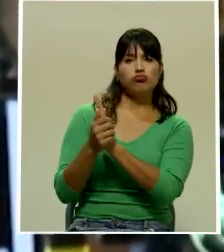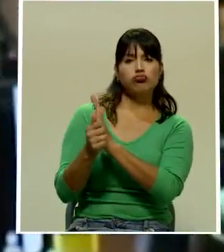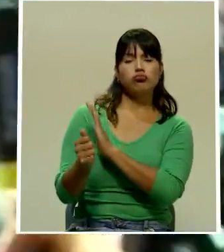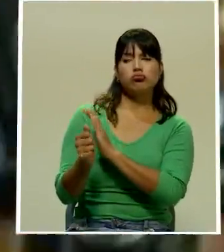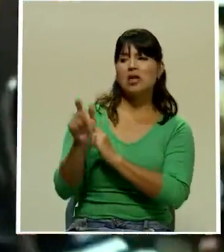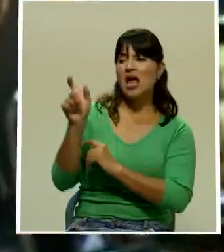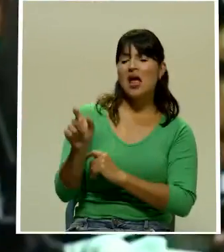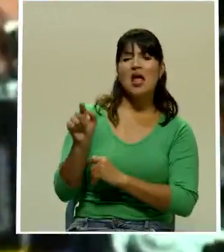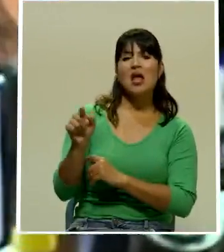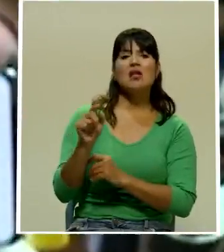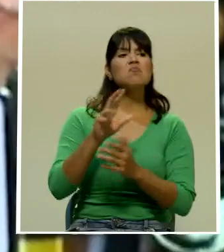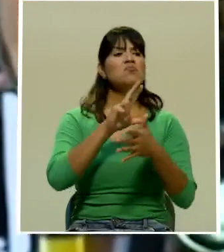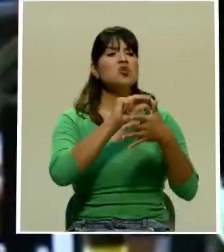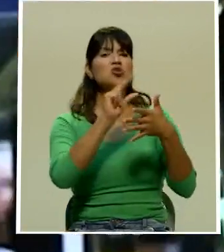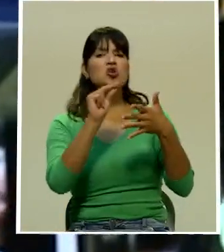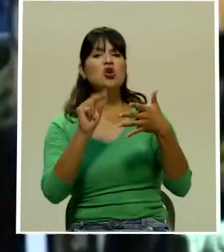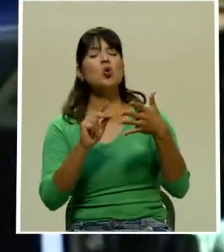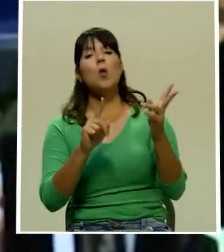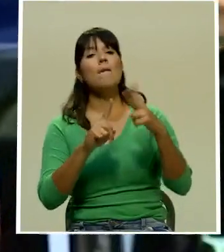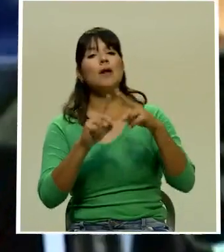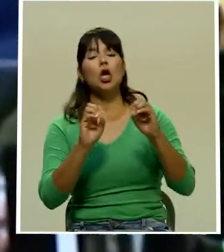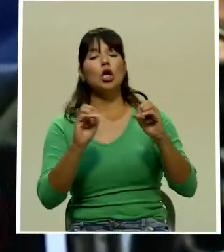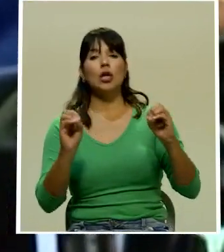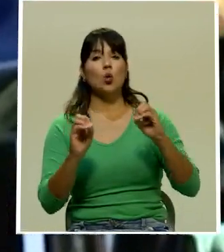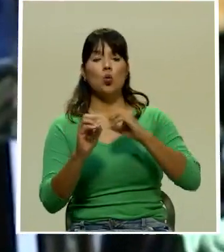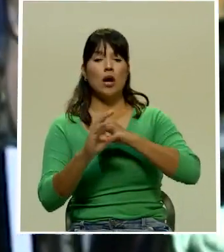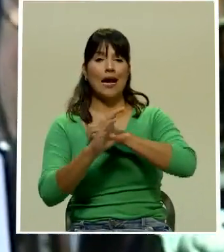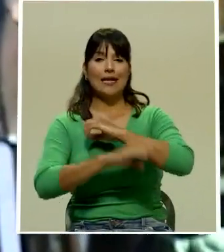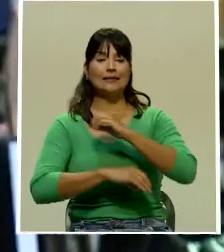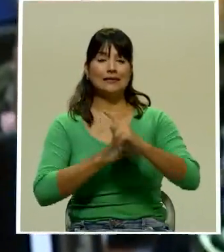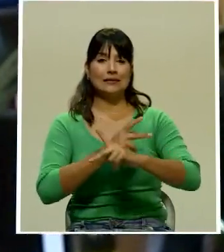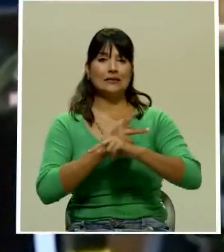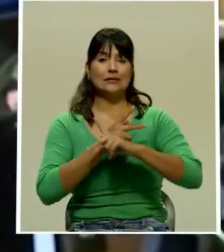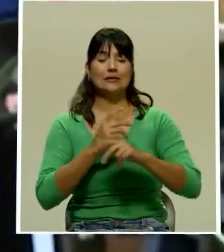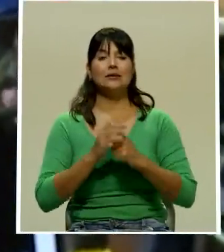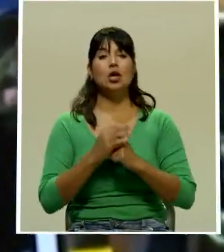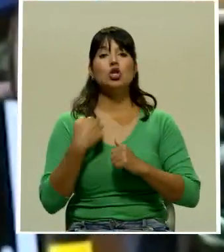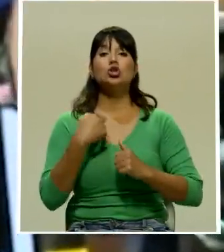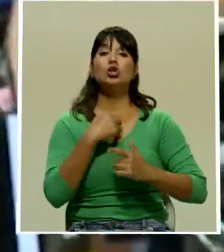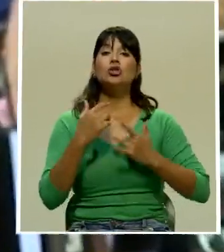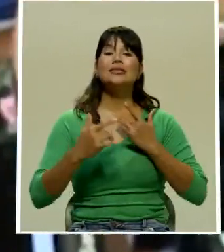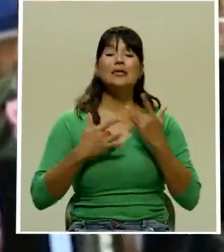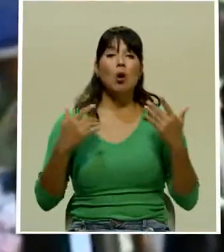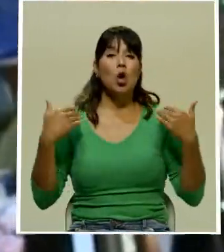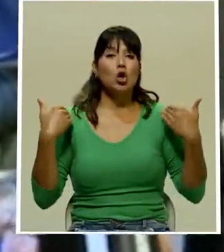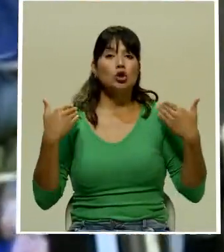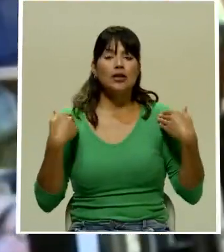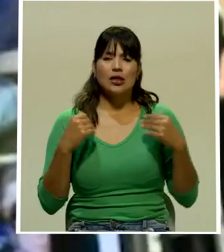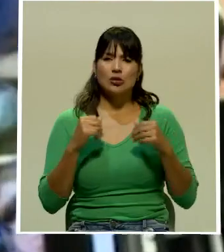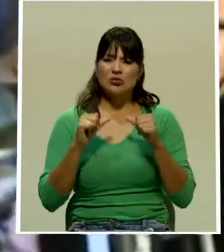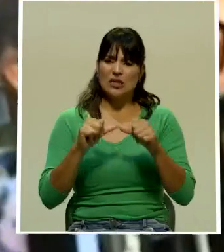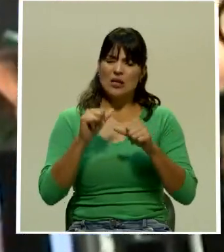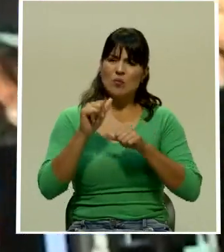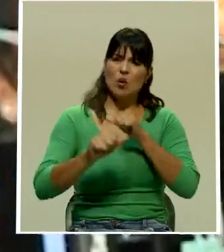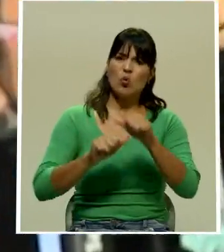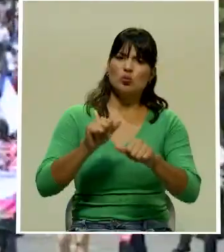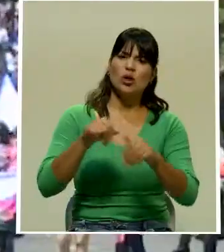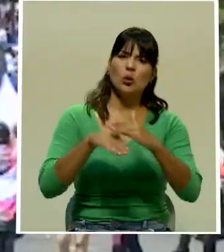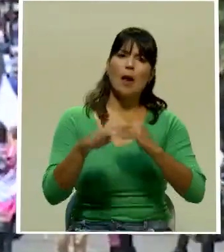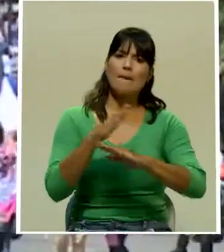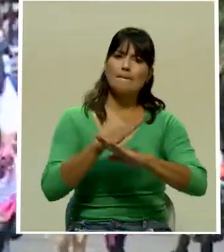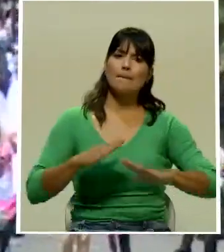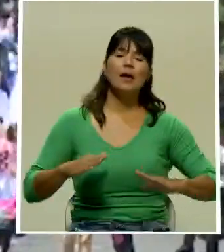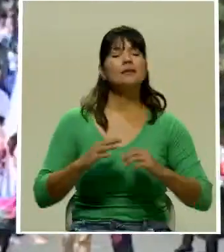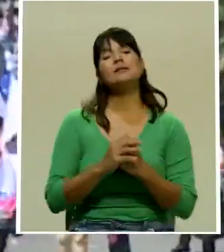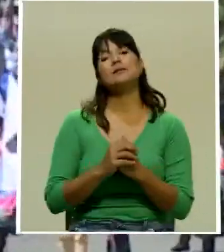medida cautelar. Estamos contentos, seguimos luchando, seguimos luchando en paz como lo hemos hecho.